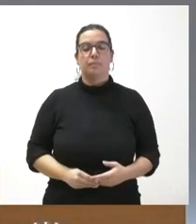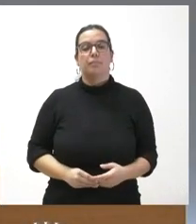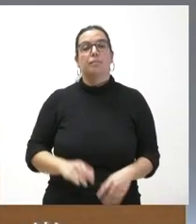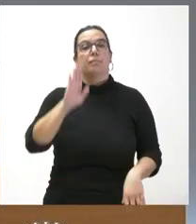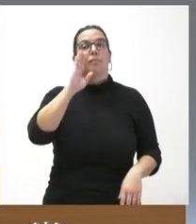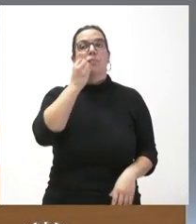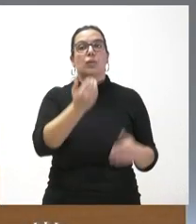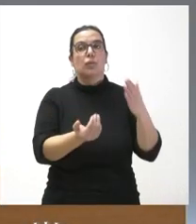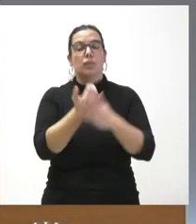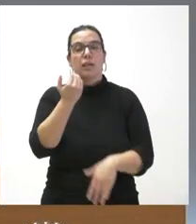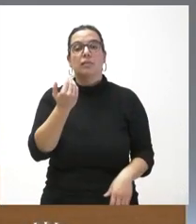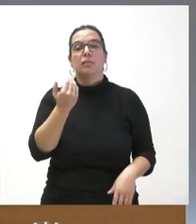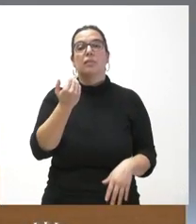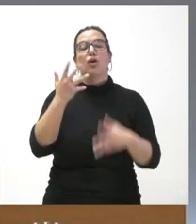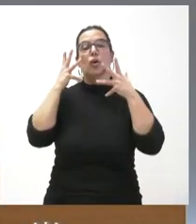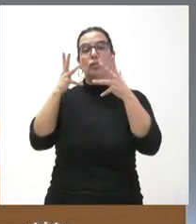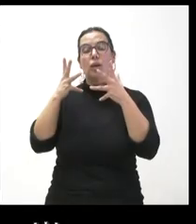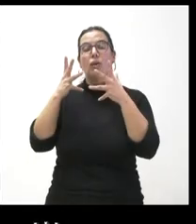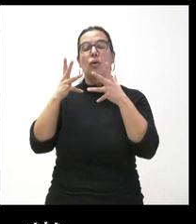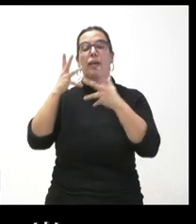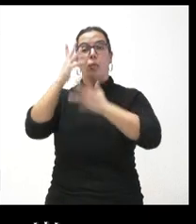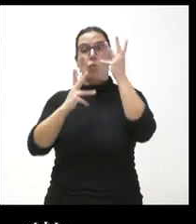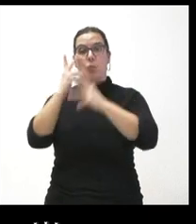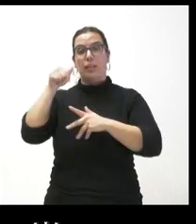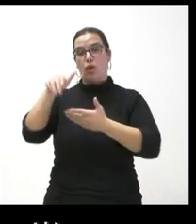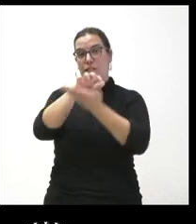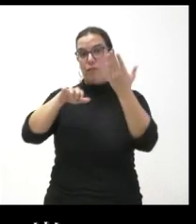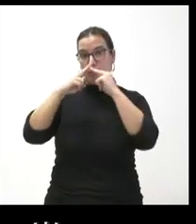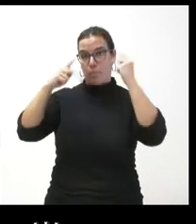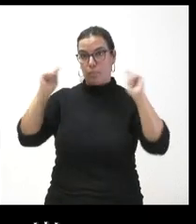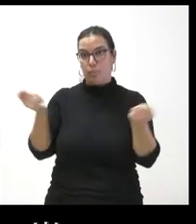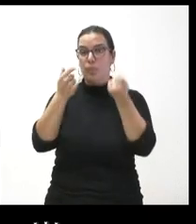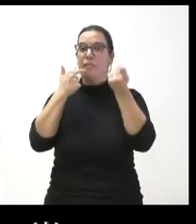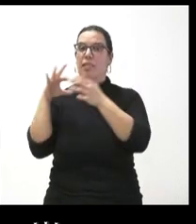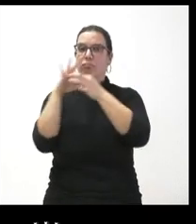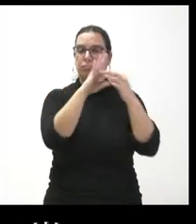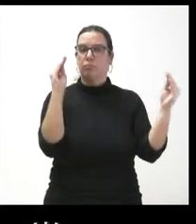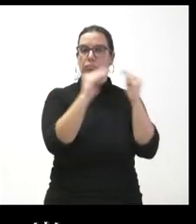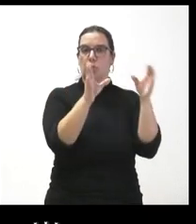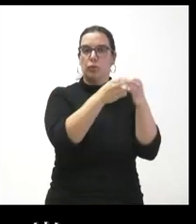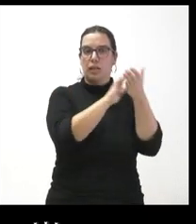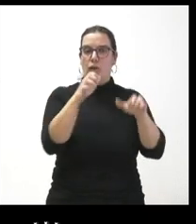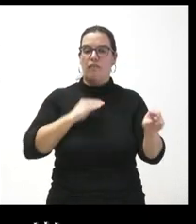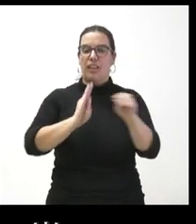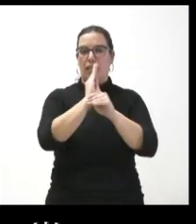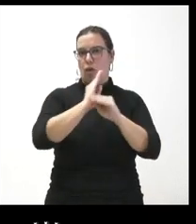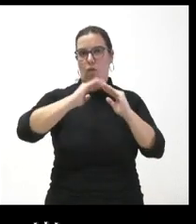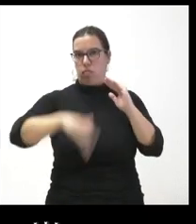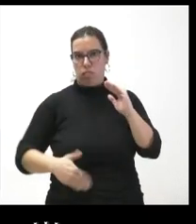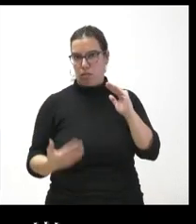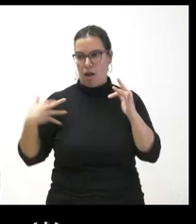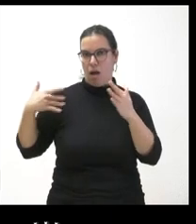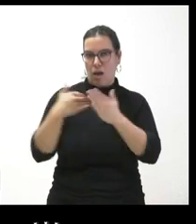ha publicado el Consejo de Cuentas hoy un informe en el que bueno viene a avalar la postura de la Junta de que Castilla y León está infrafinanciada durante los últimos años